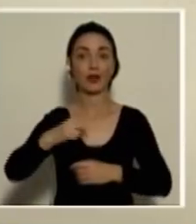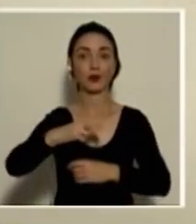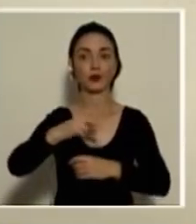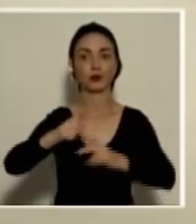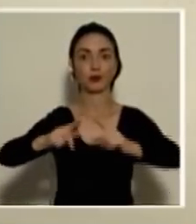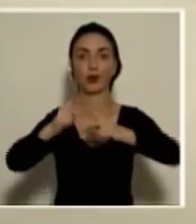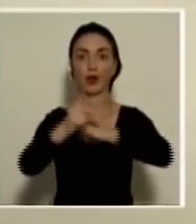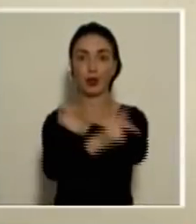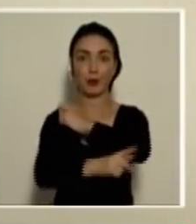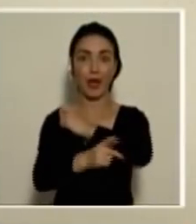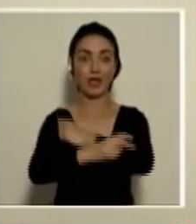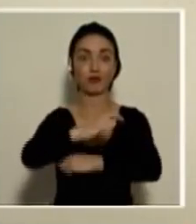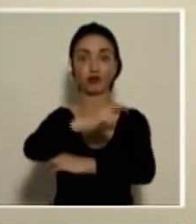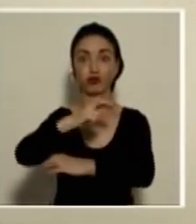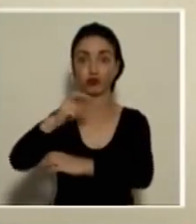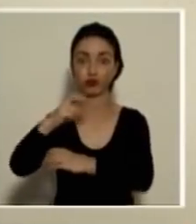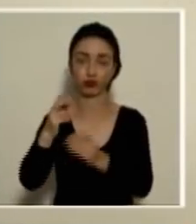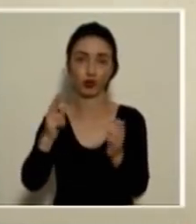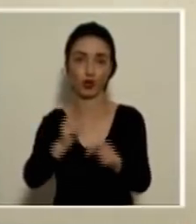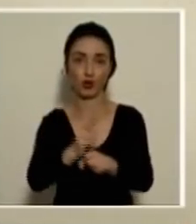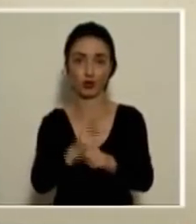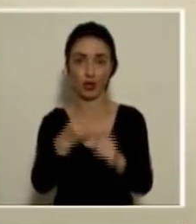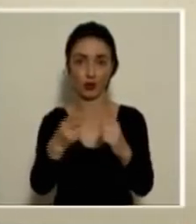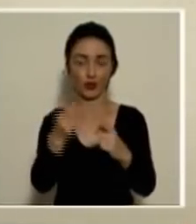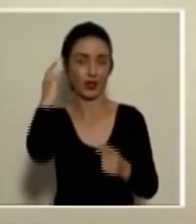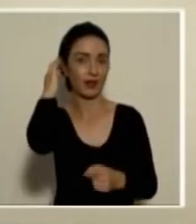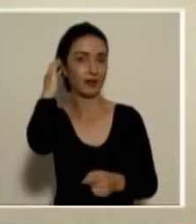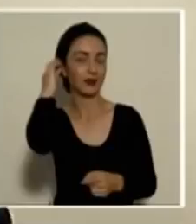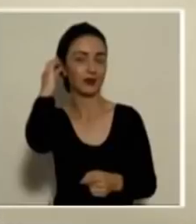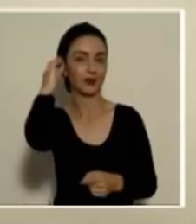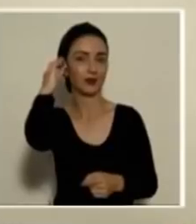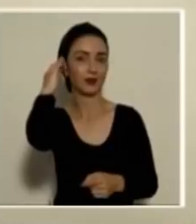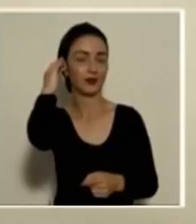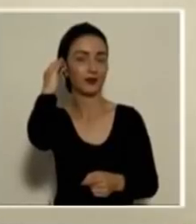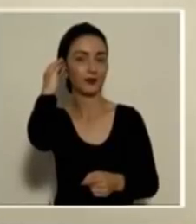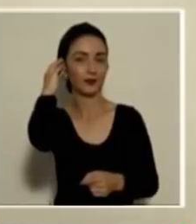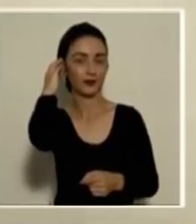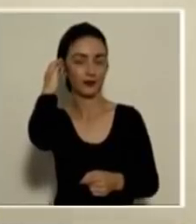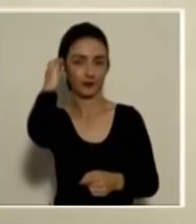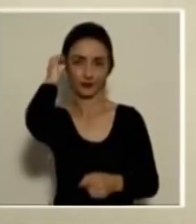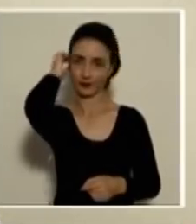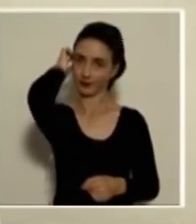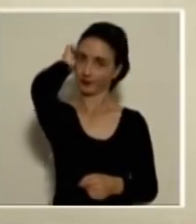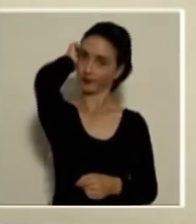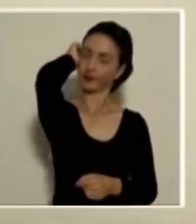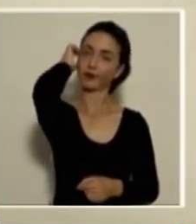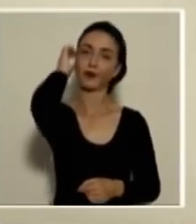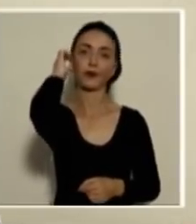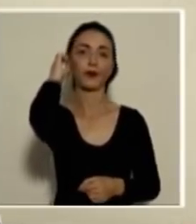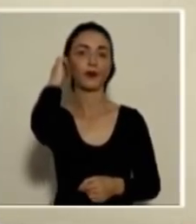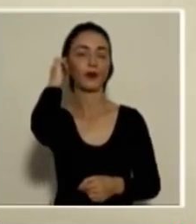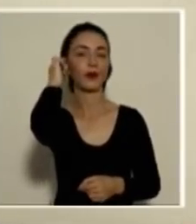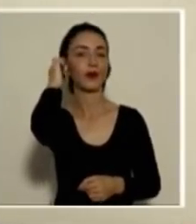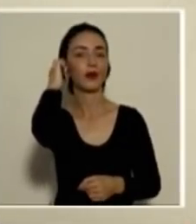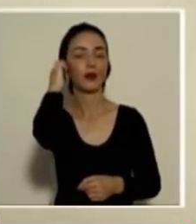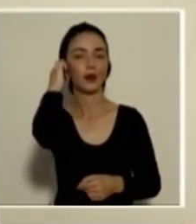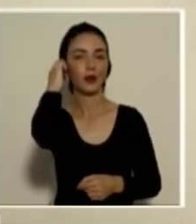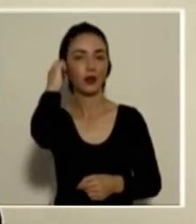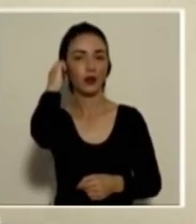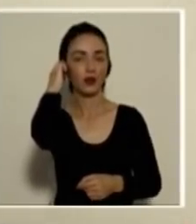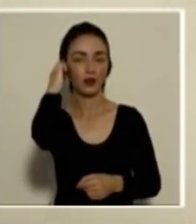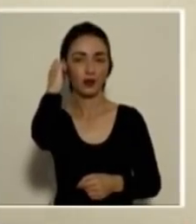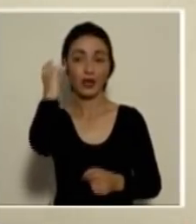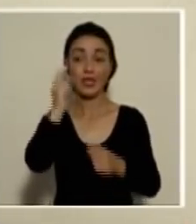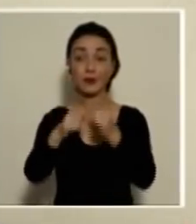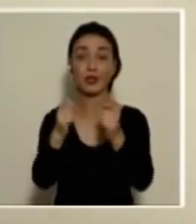todo el país y utilizar los hoteles de los sectores. Específicamente para el Semanario Universidad, me dijo, ¿verdad? Sí, señor, el Semanario